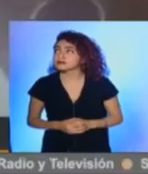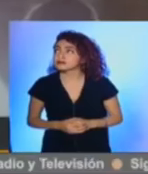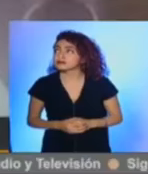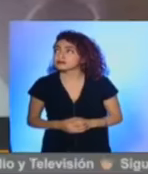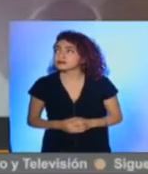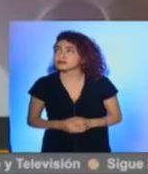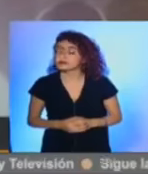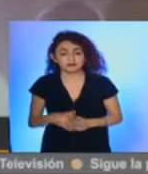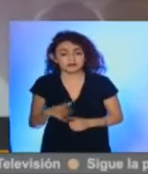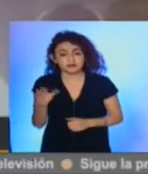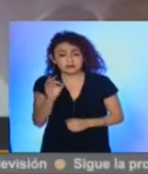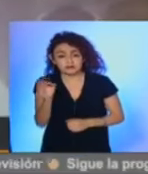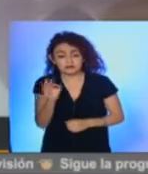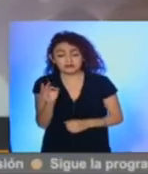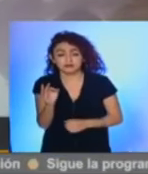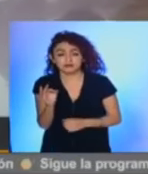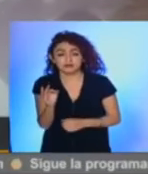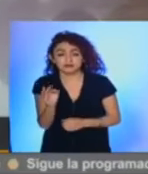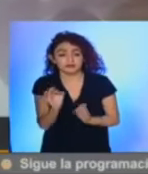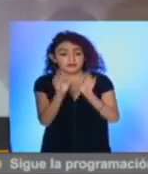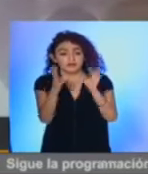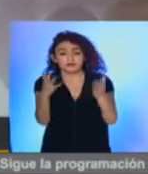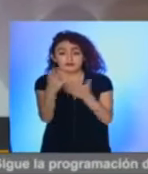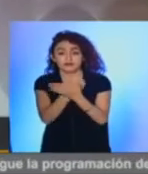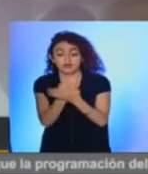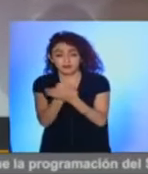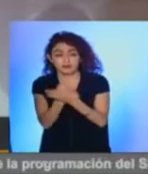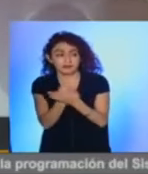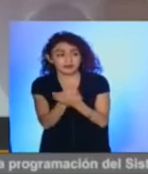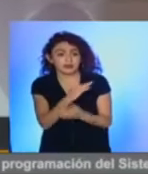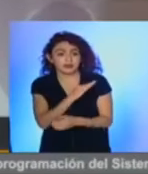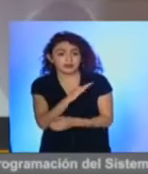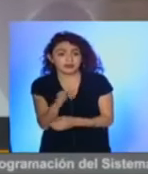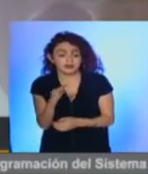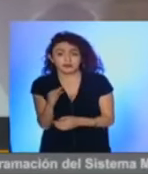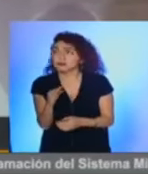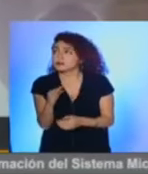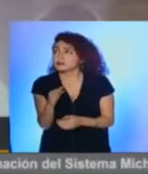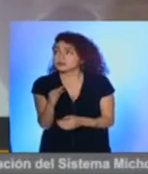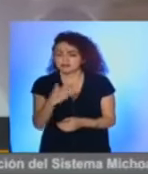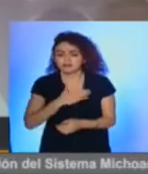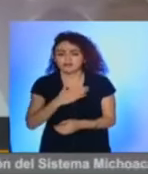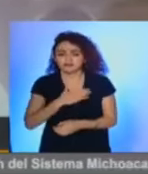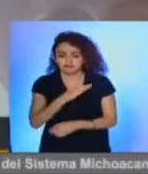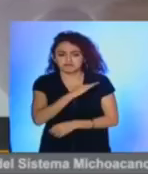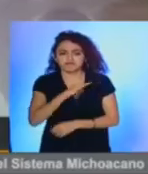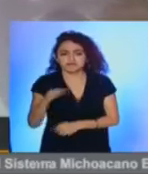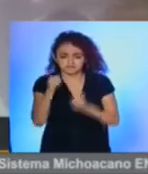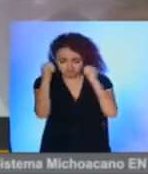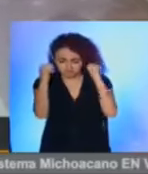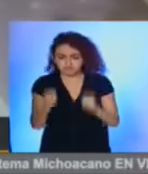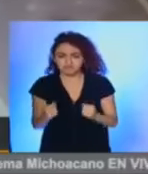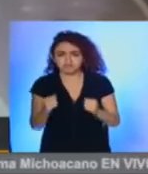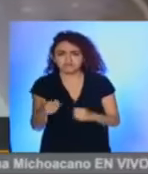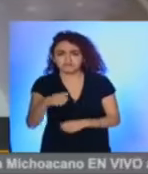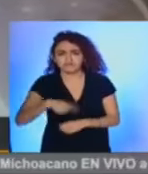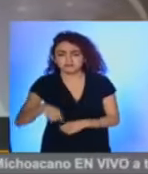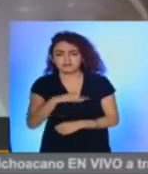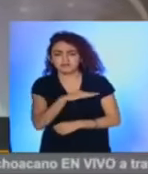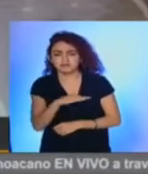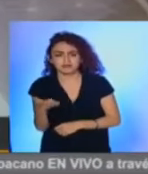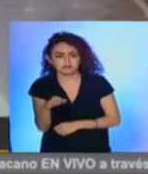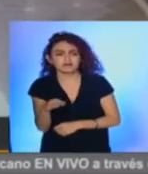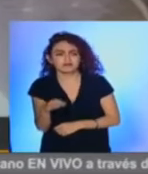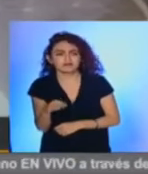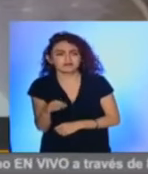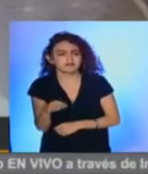en caso de que ganar no podría con el paquete les garantizo aquí públicamente que si